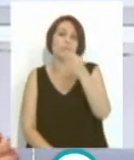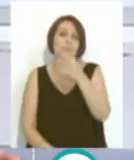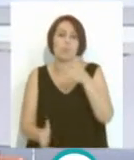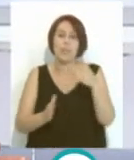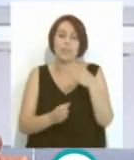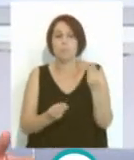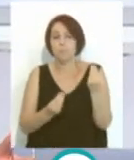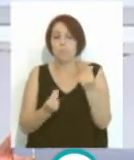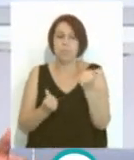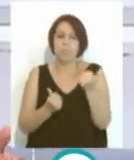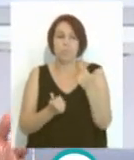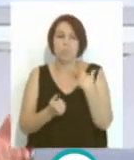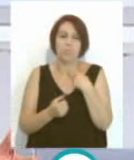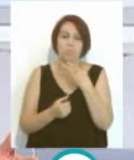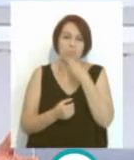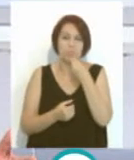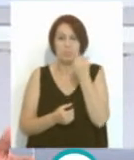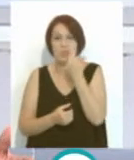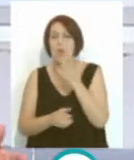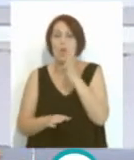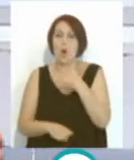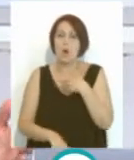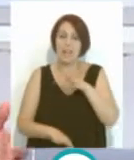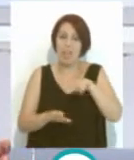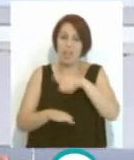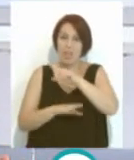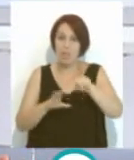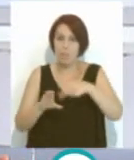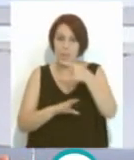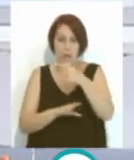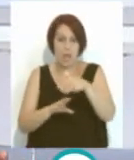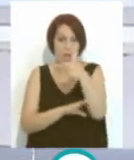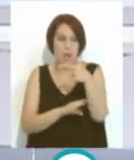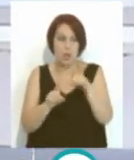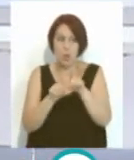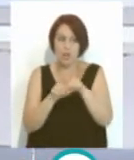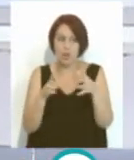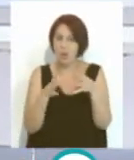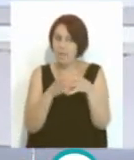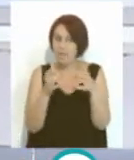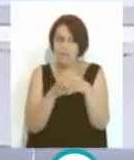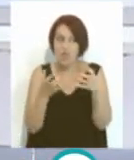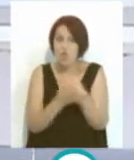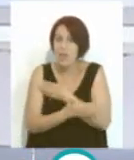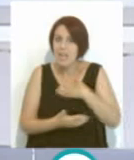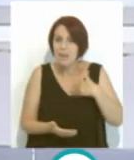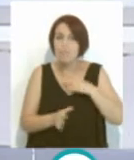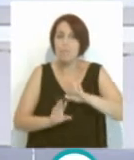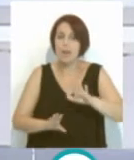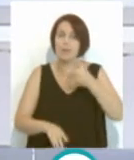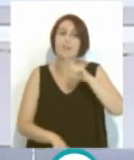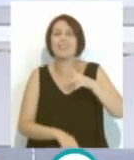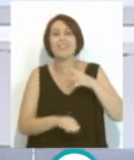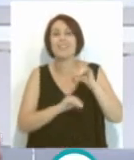agridulce, ¿no? Porque subir el Cádiz a primera división era un deseo de todos. Pero el deseo también era de